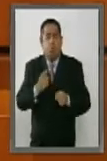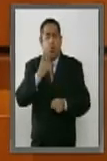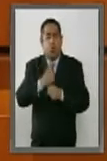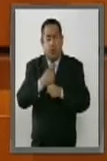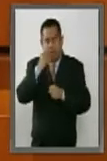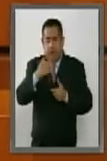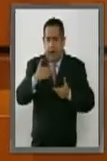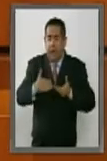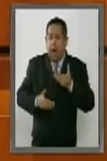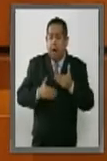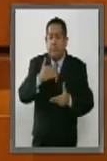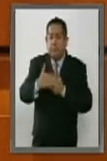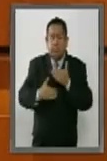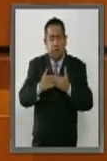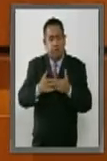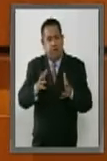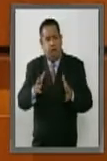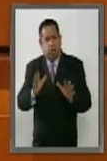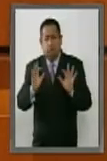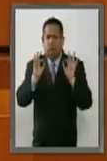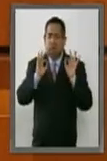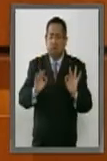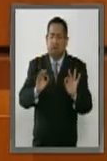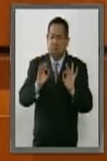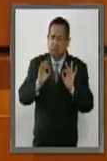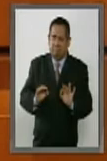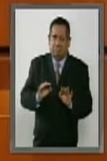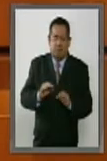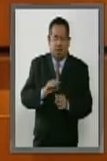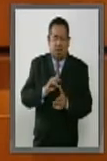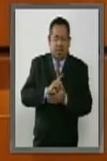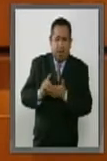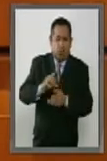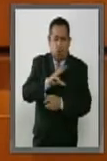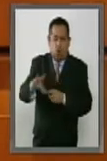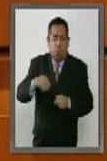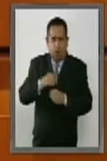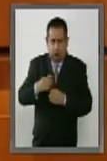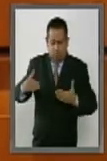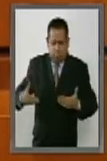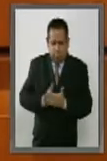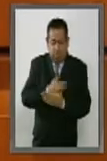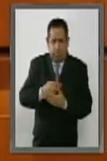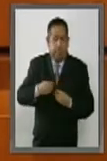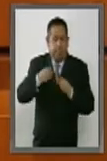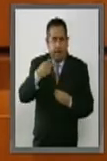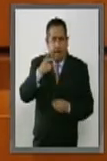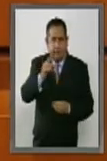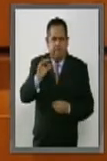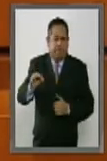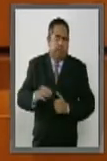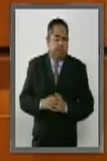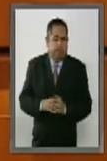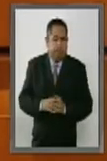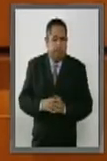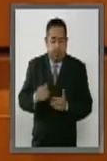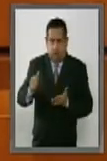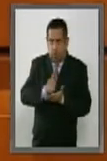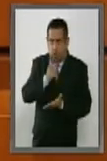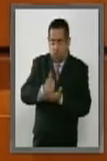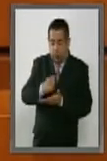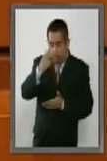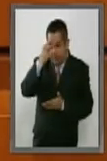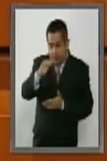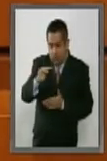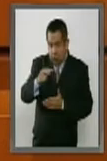avanzar a la ciudadanía plena de los ciudadanos y ciudadanas en el distrito federal. La ciudad de México